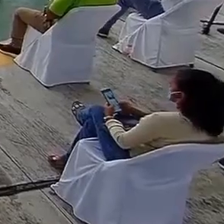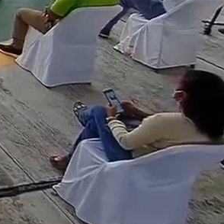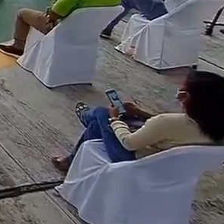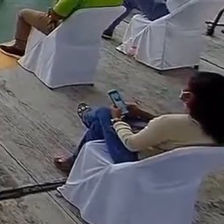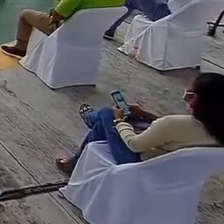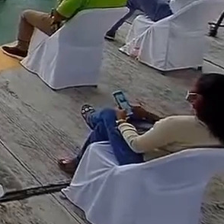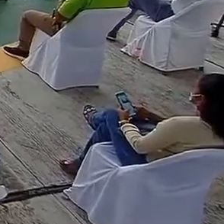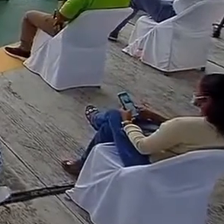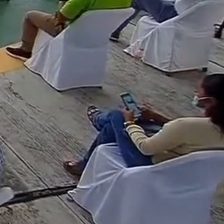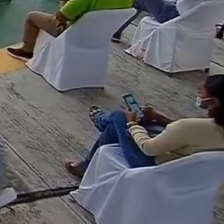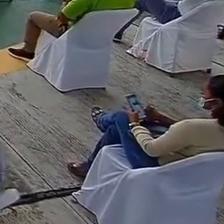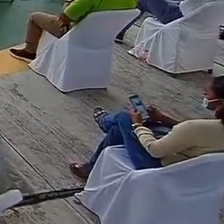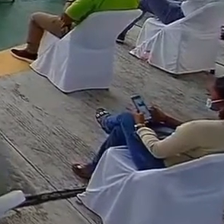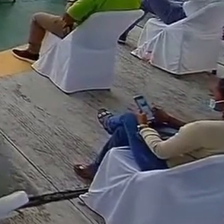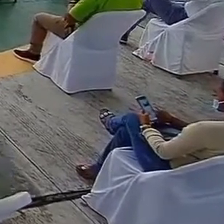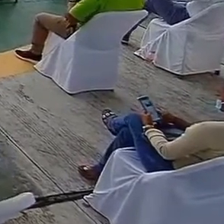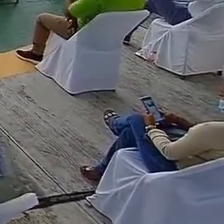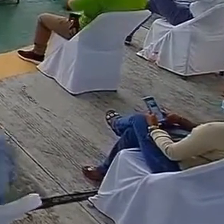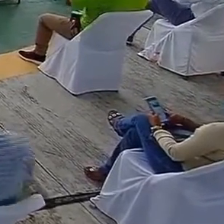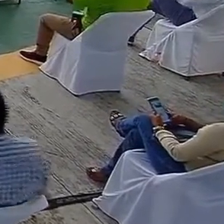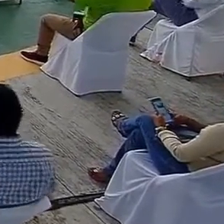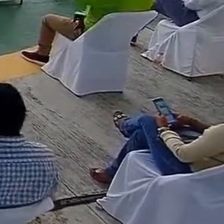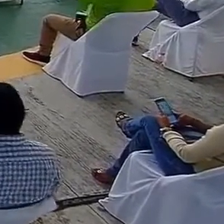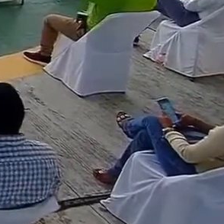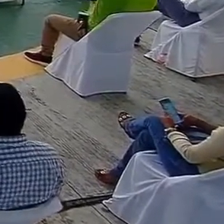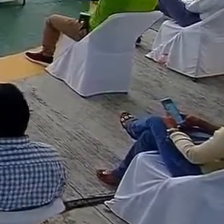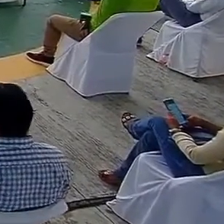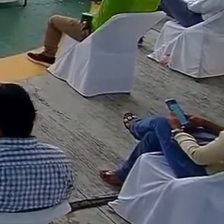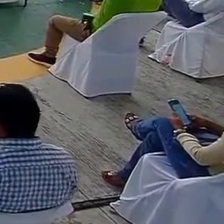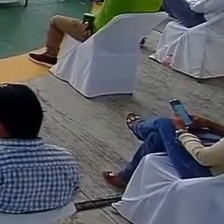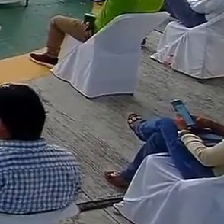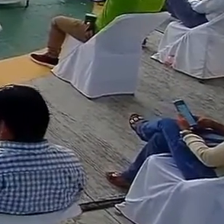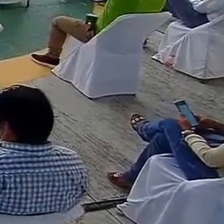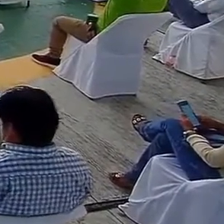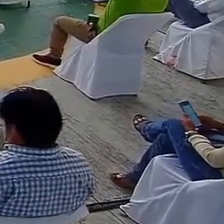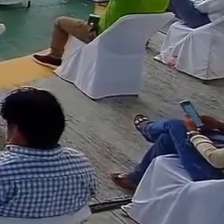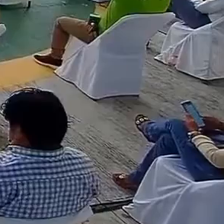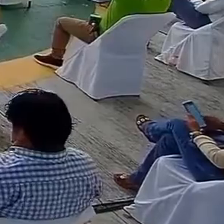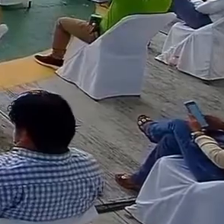Nos da mucho gusto estar en Campeche,